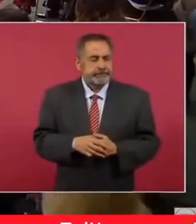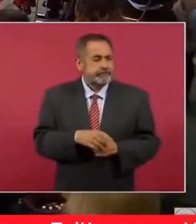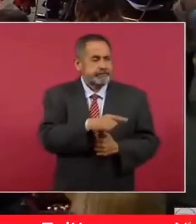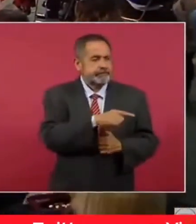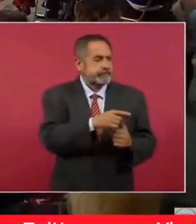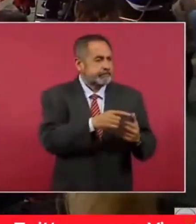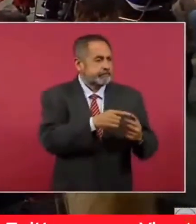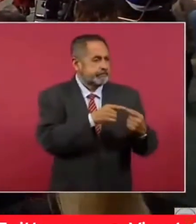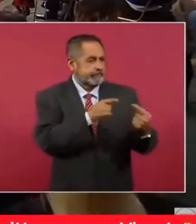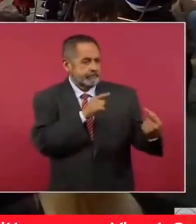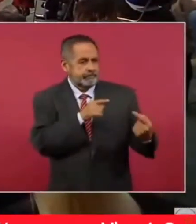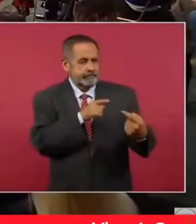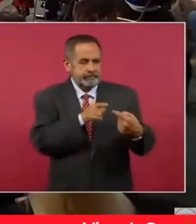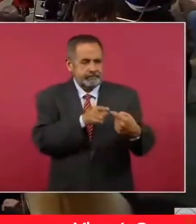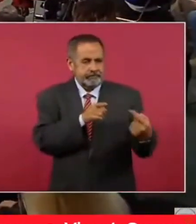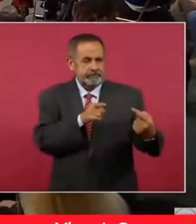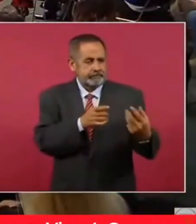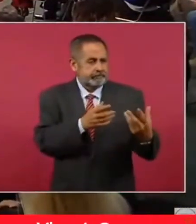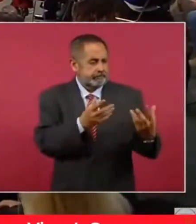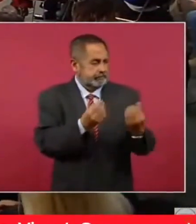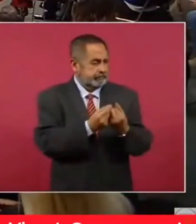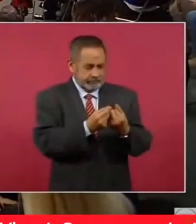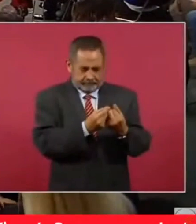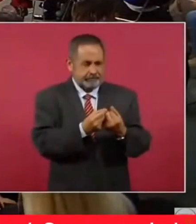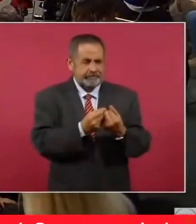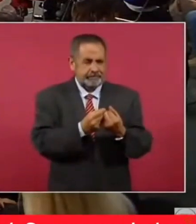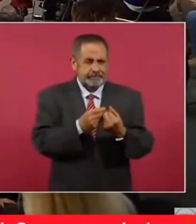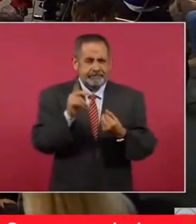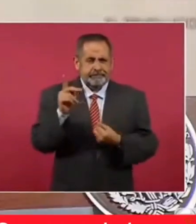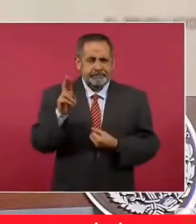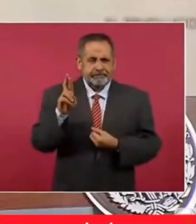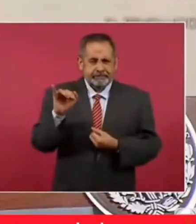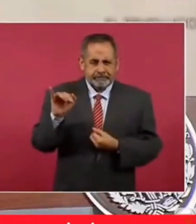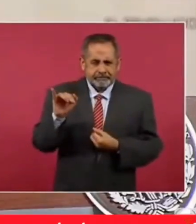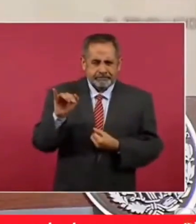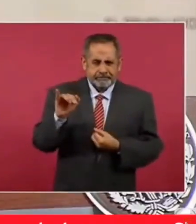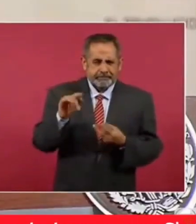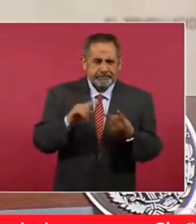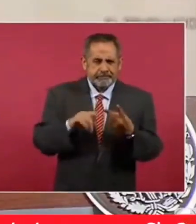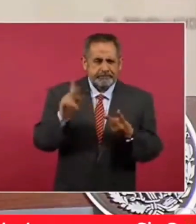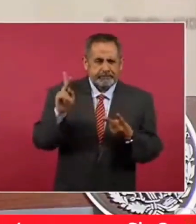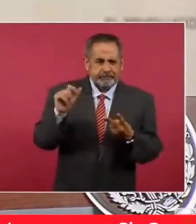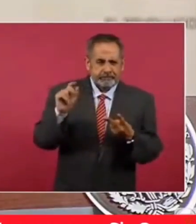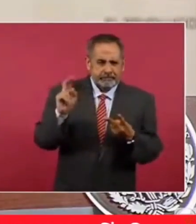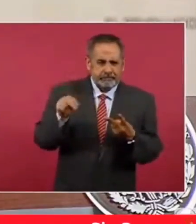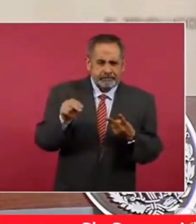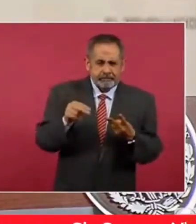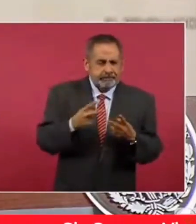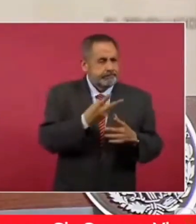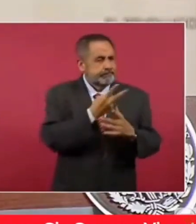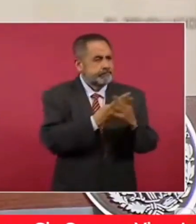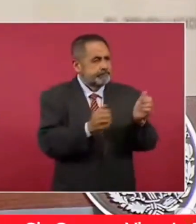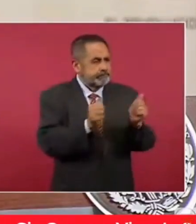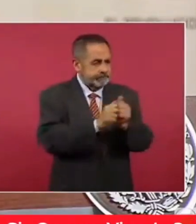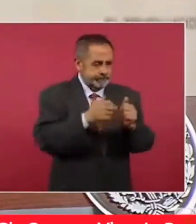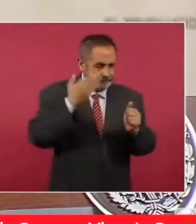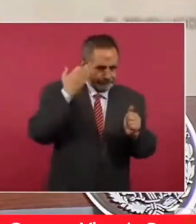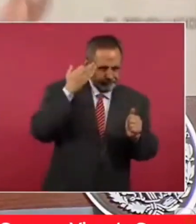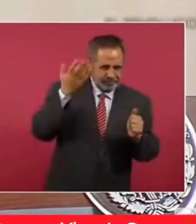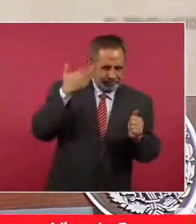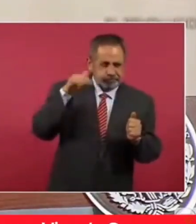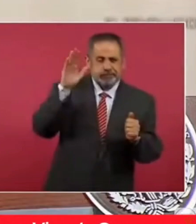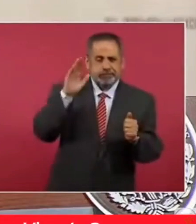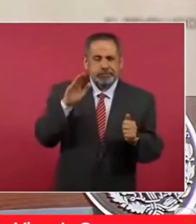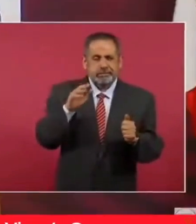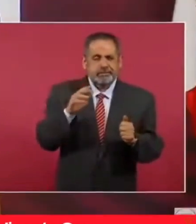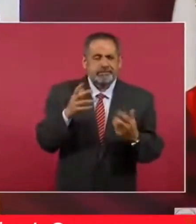se unió el PRI y el PAN desde la época de Salinas y surgió